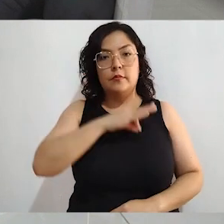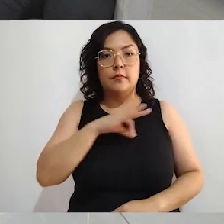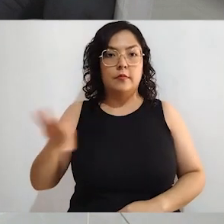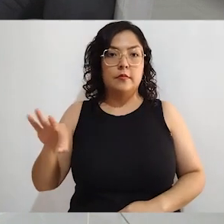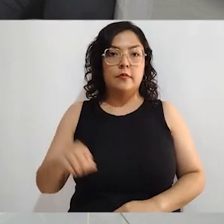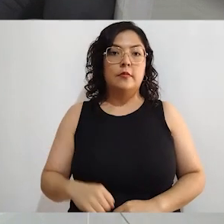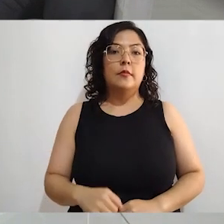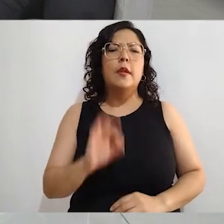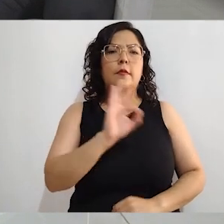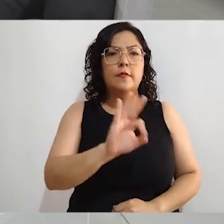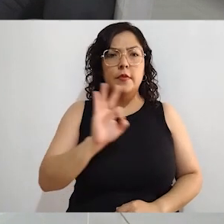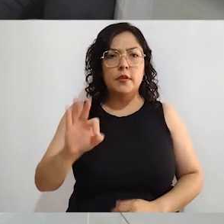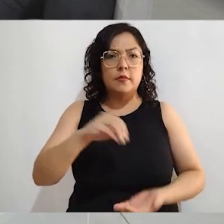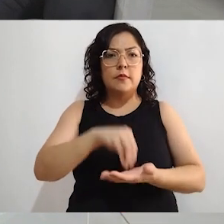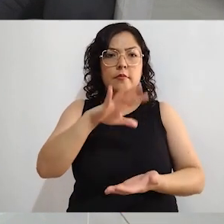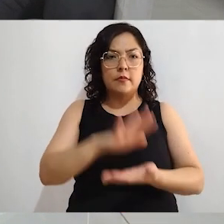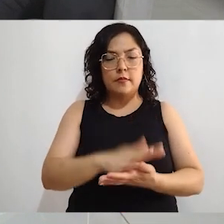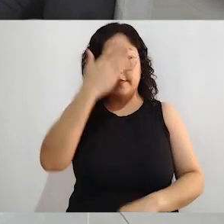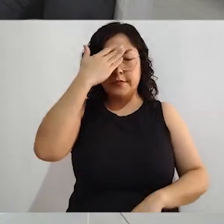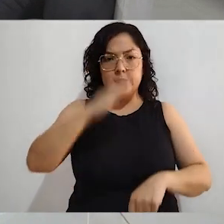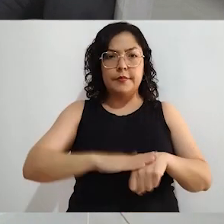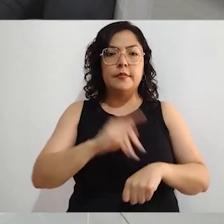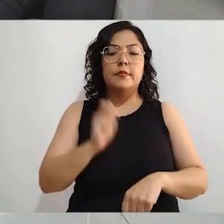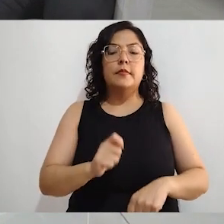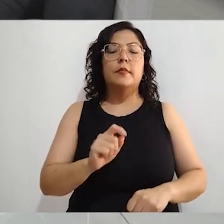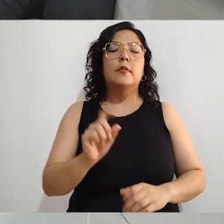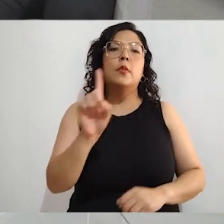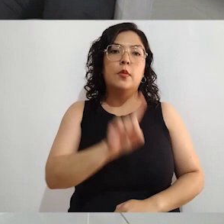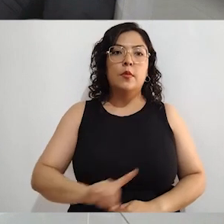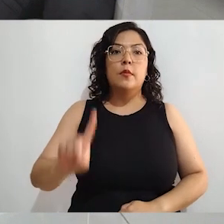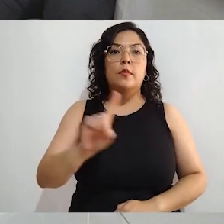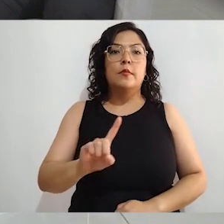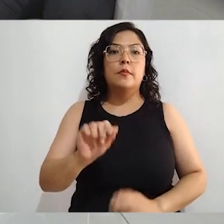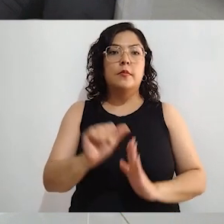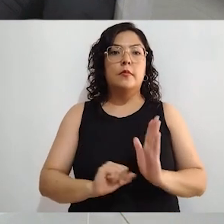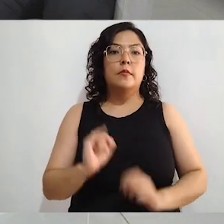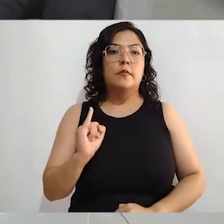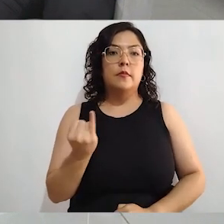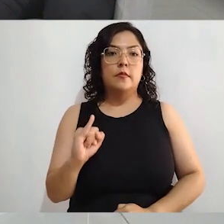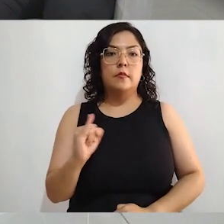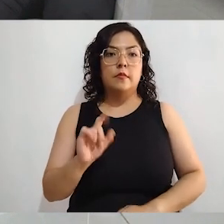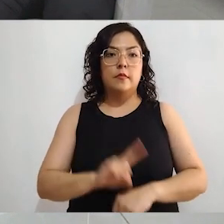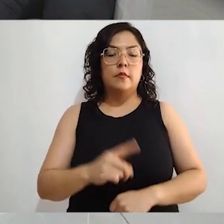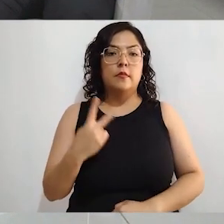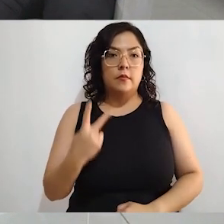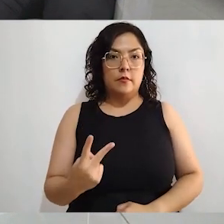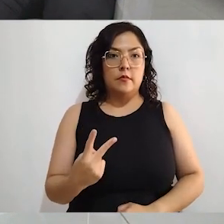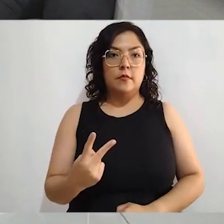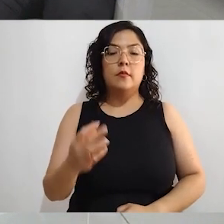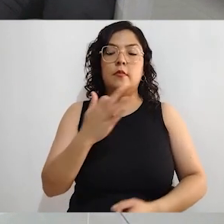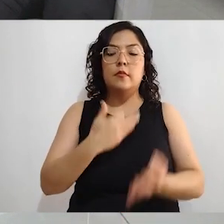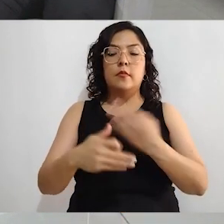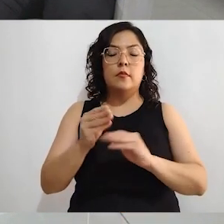fecha importante, ya enótenlo en su agenda, el domingo 2 de junio, donde todos saldremos a votar para elegir en el plano